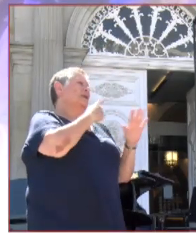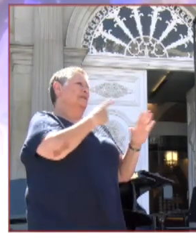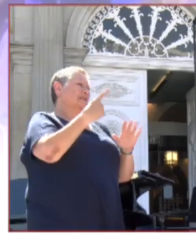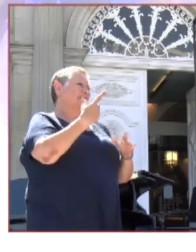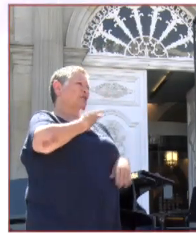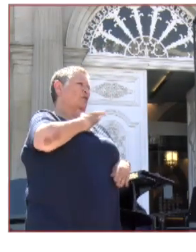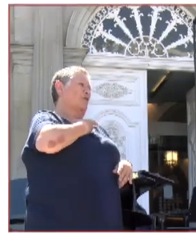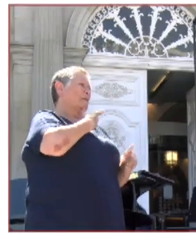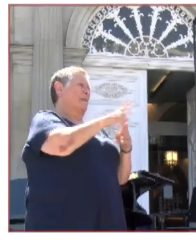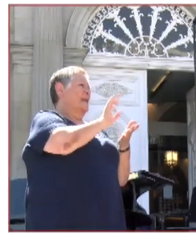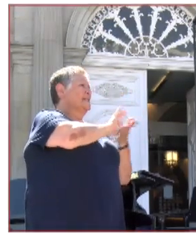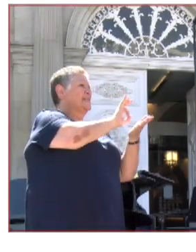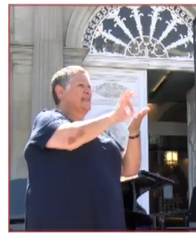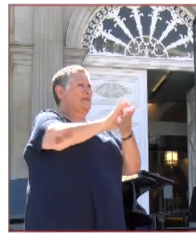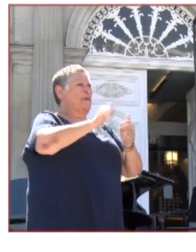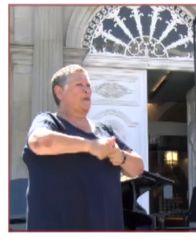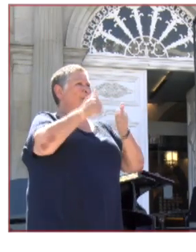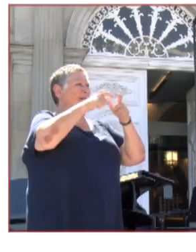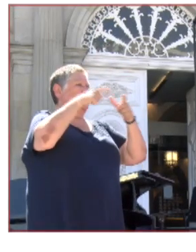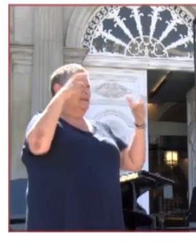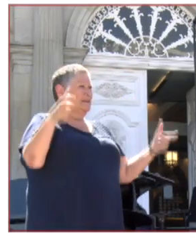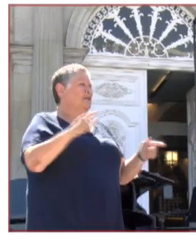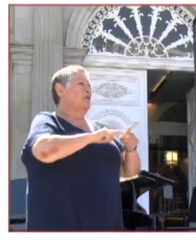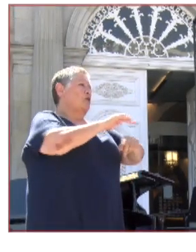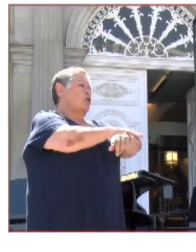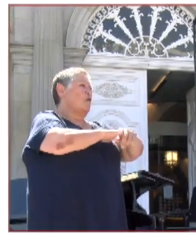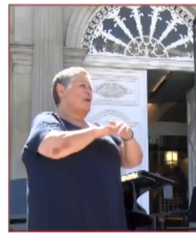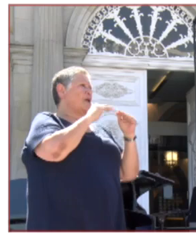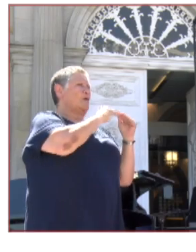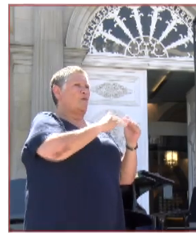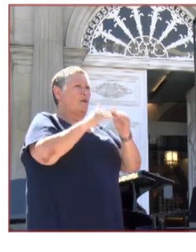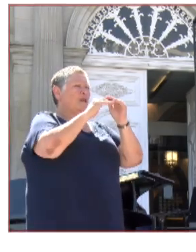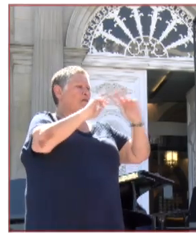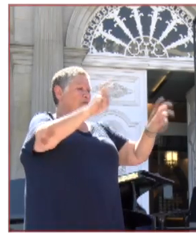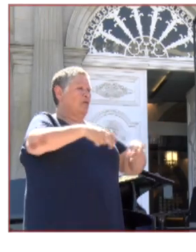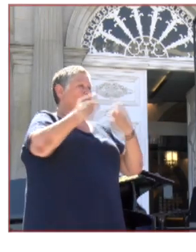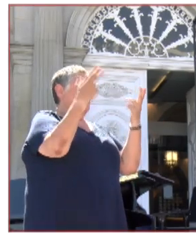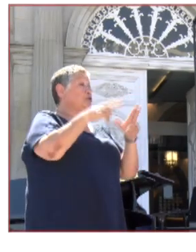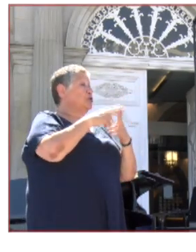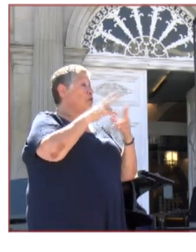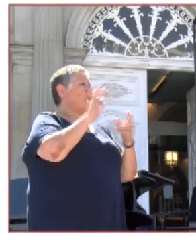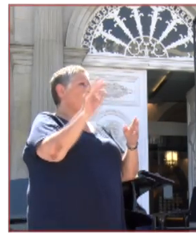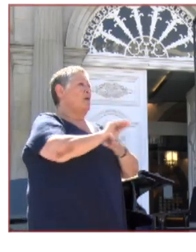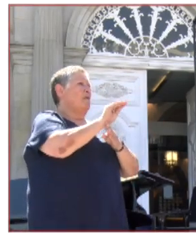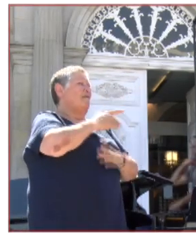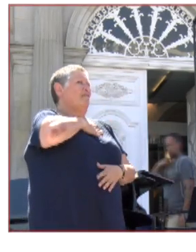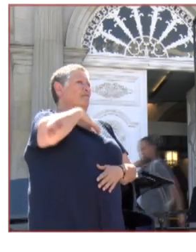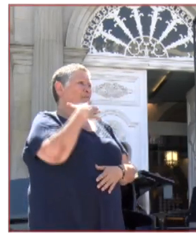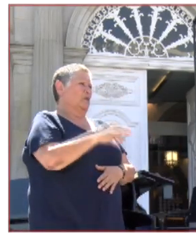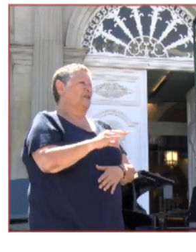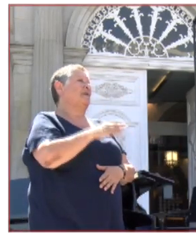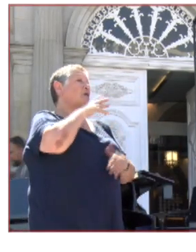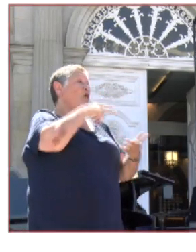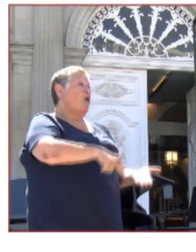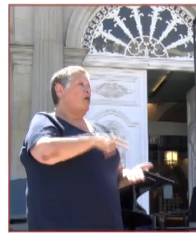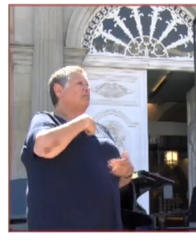en 140 millóns os fondos europeos gestionados. Tamén se sitúan como a Deputación Provincial que máis recursos transferiu os Consellos en todo o